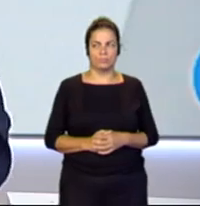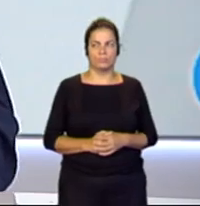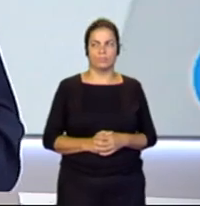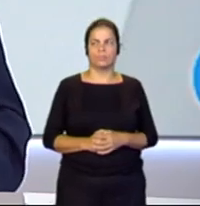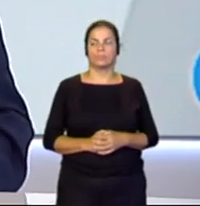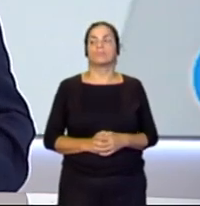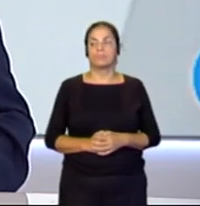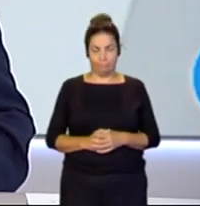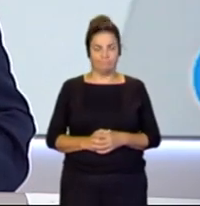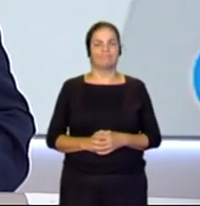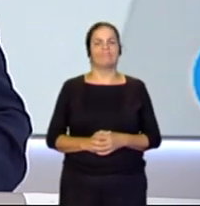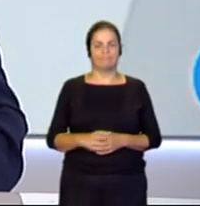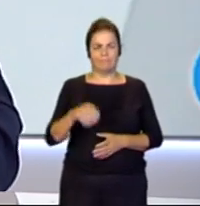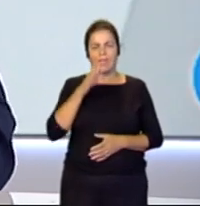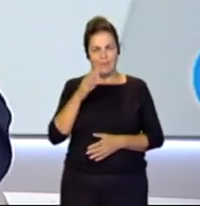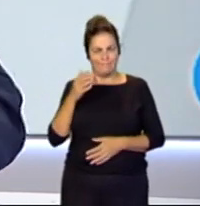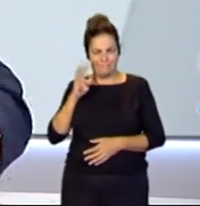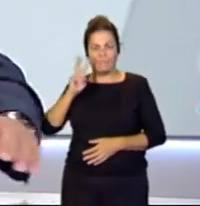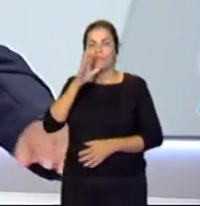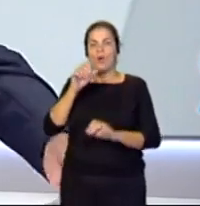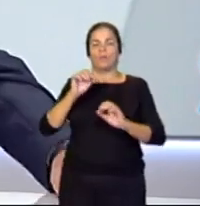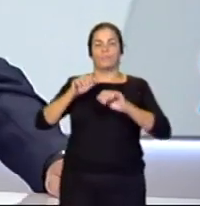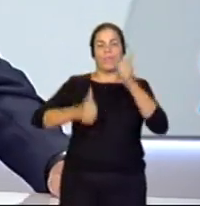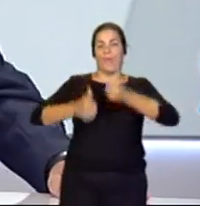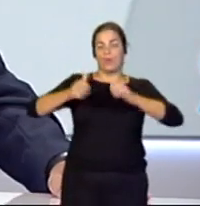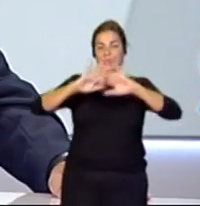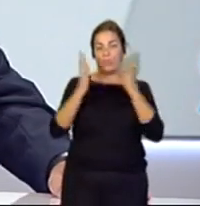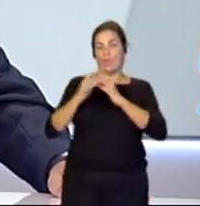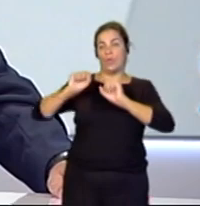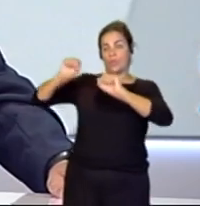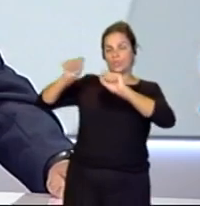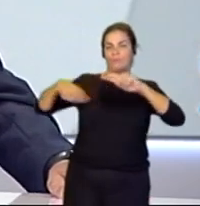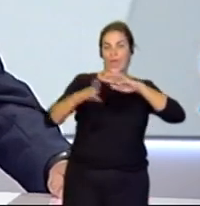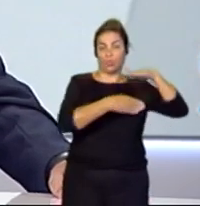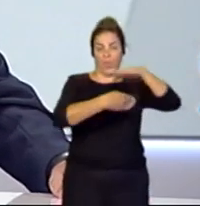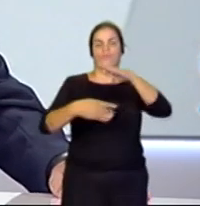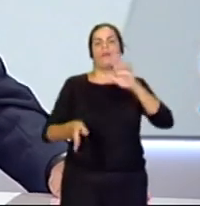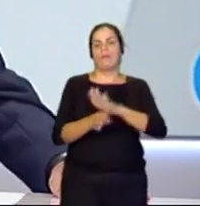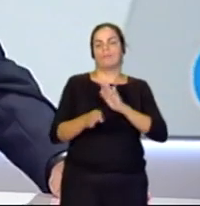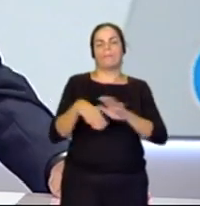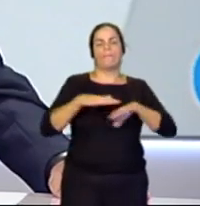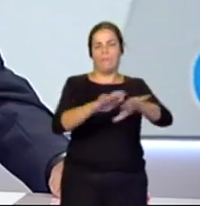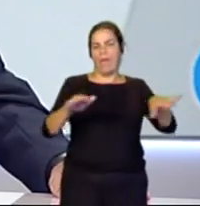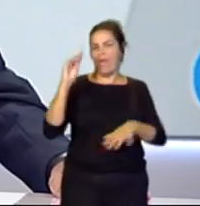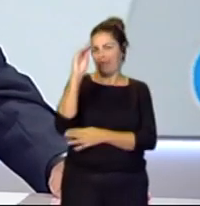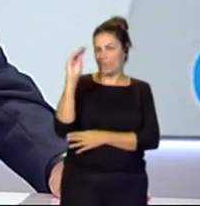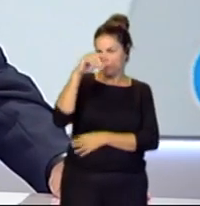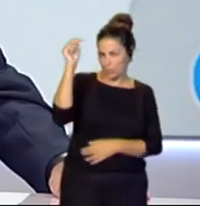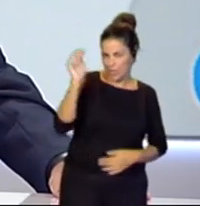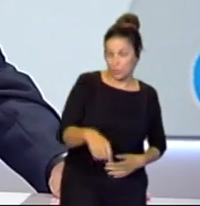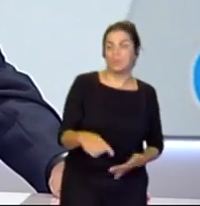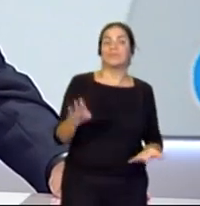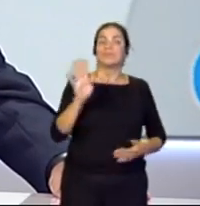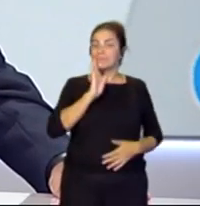Hacia allí nos vamos, continúa ese campeonato mundial de windsurf y windfoil en las playas del sur de Fuenteventura. Como decíamos, el